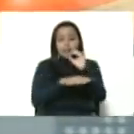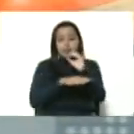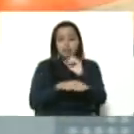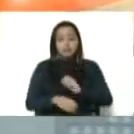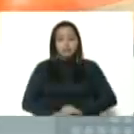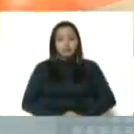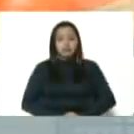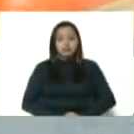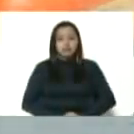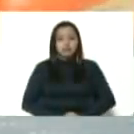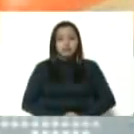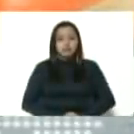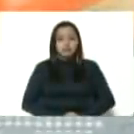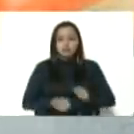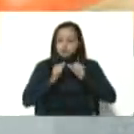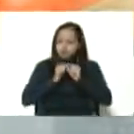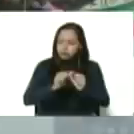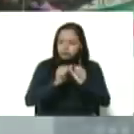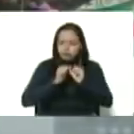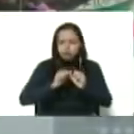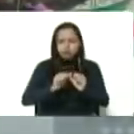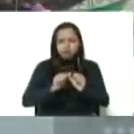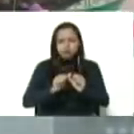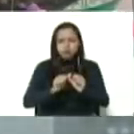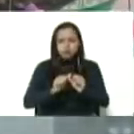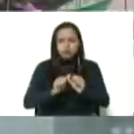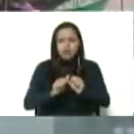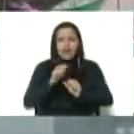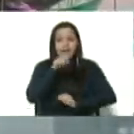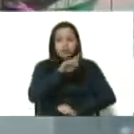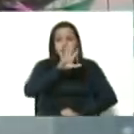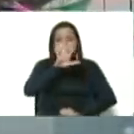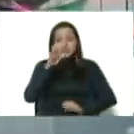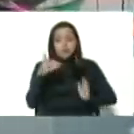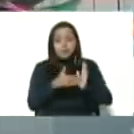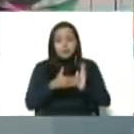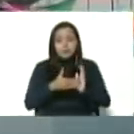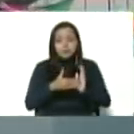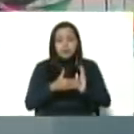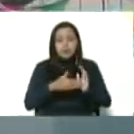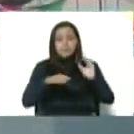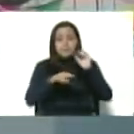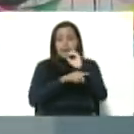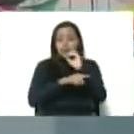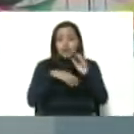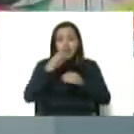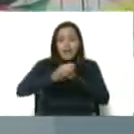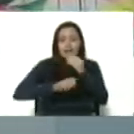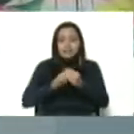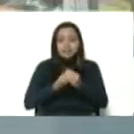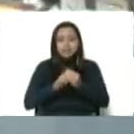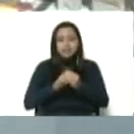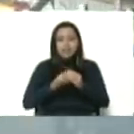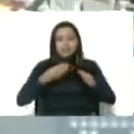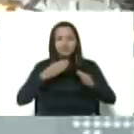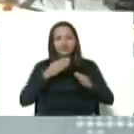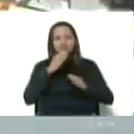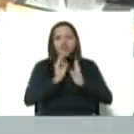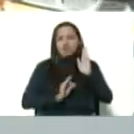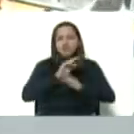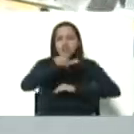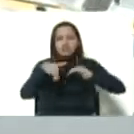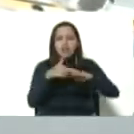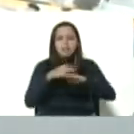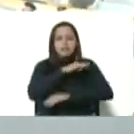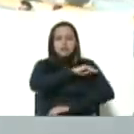Constante y sonante. Para con estos 5.000 petros ir al Fondo Nacional de Misiones